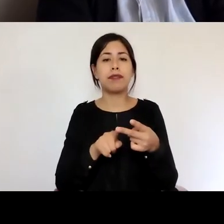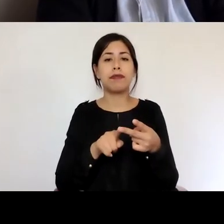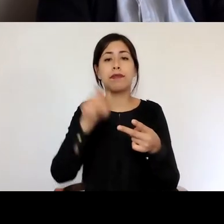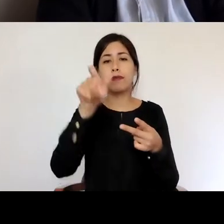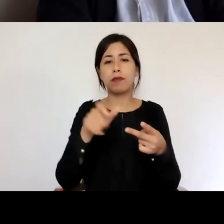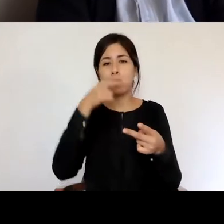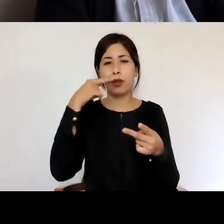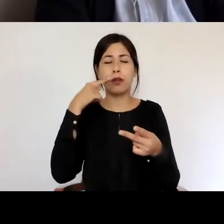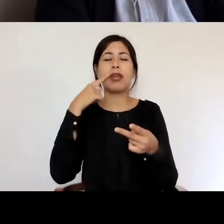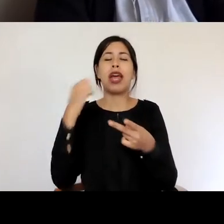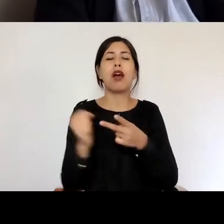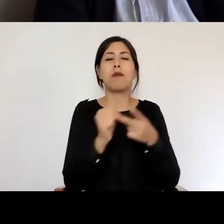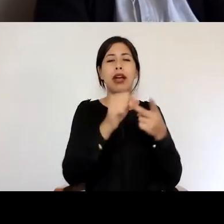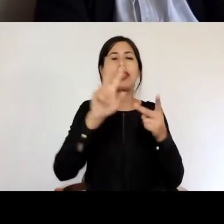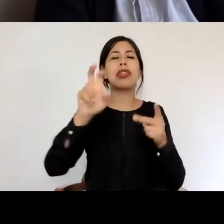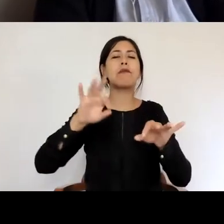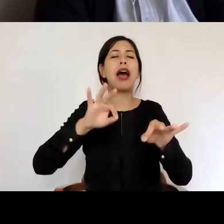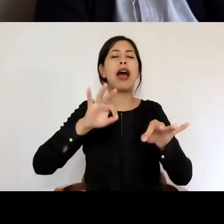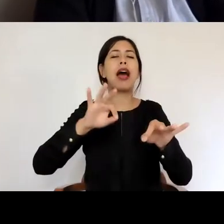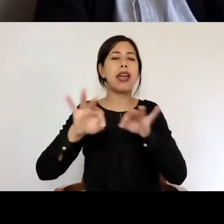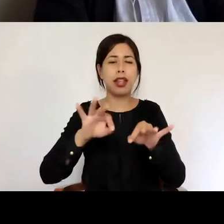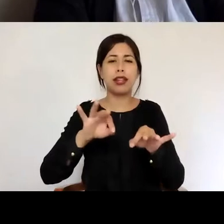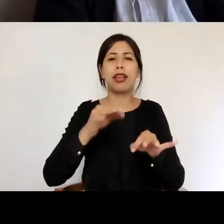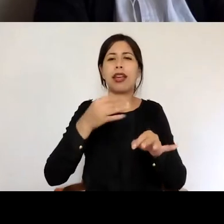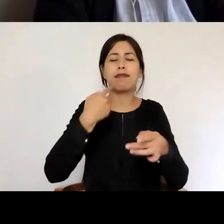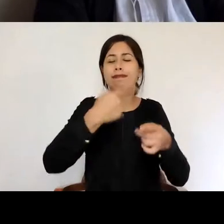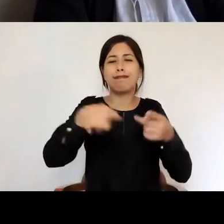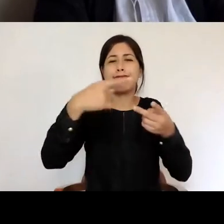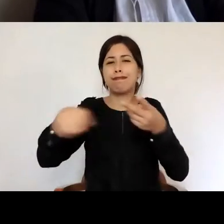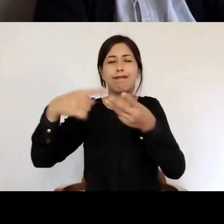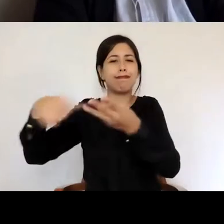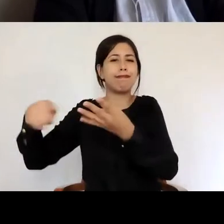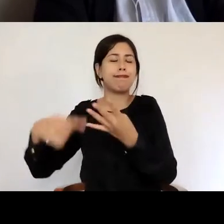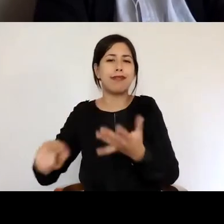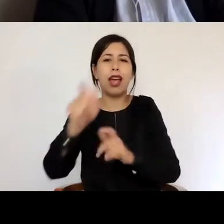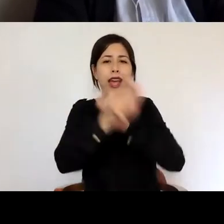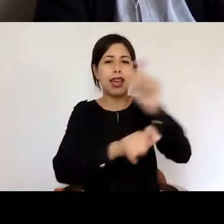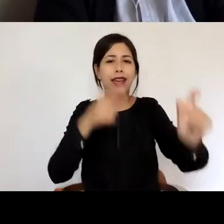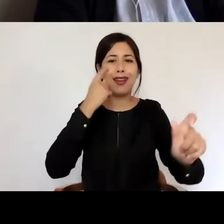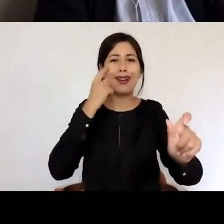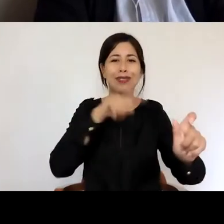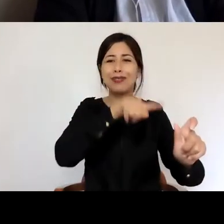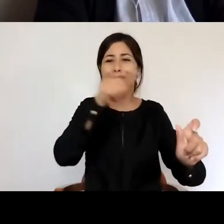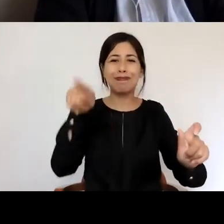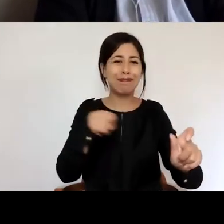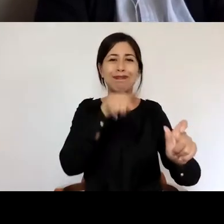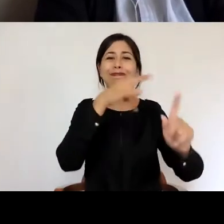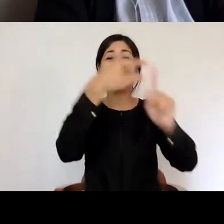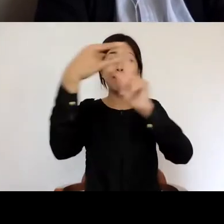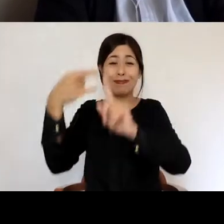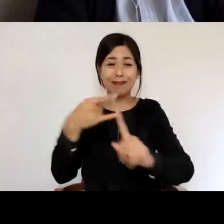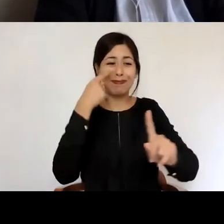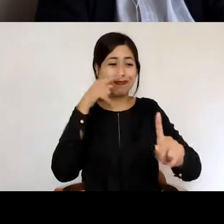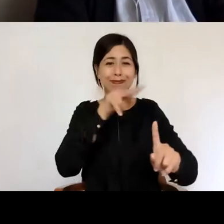Ingeniería que nos acompaña en fin tanta gente conocida que está aquí en el zoom con mucho cariño